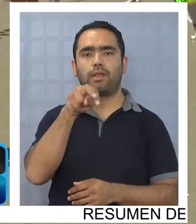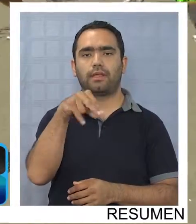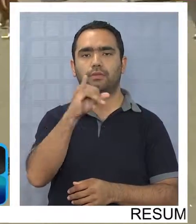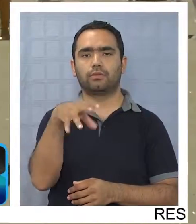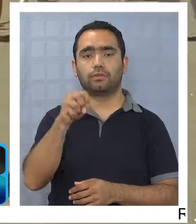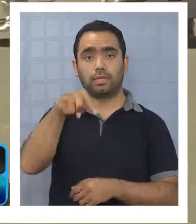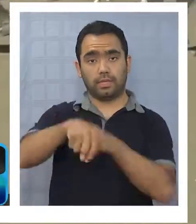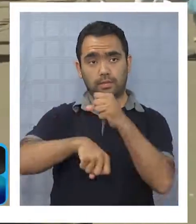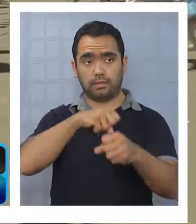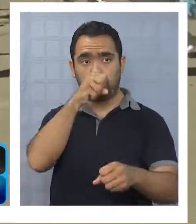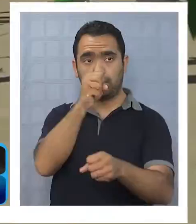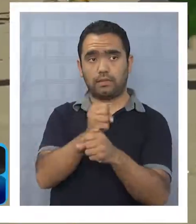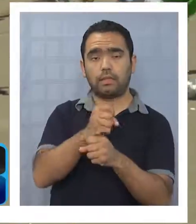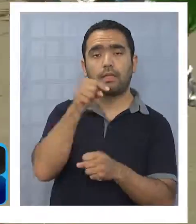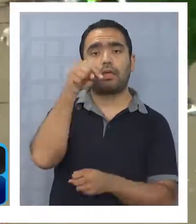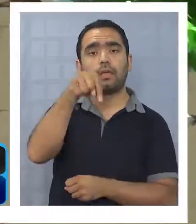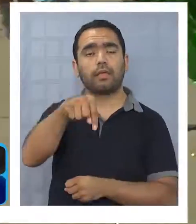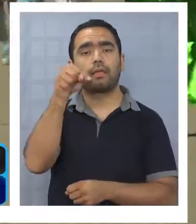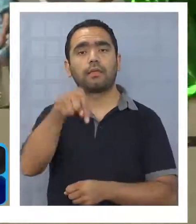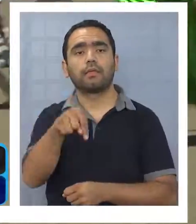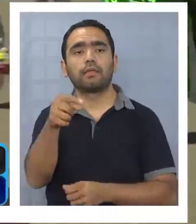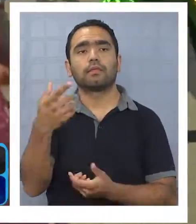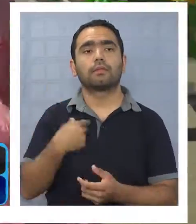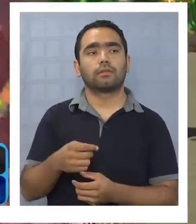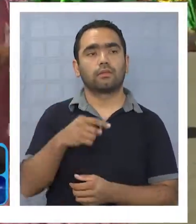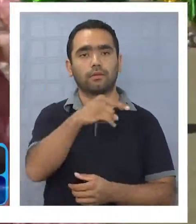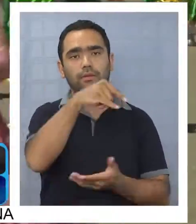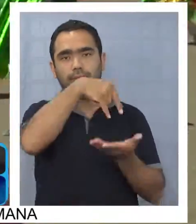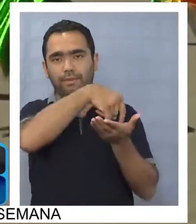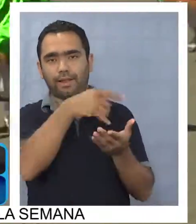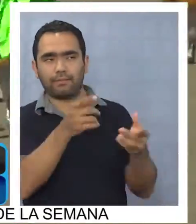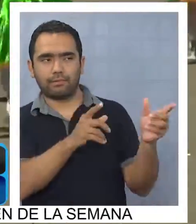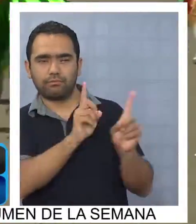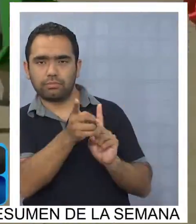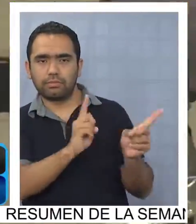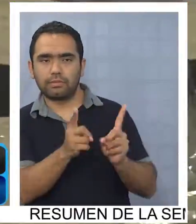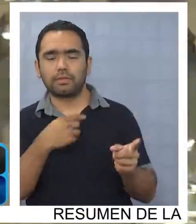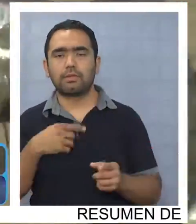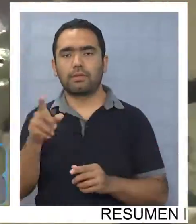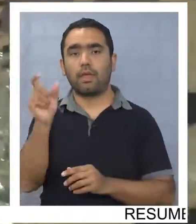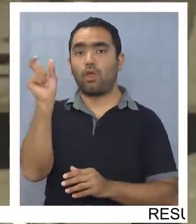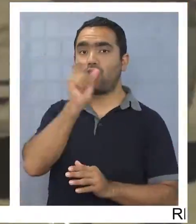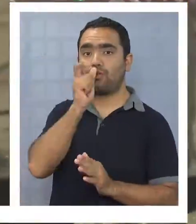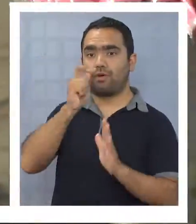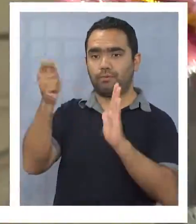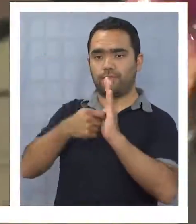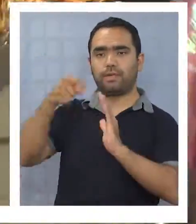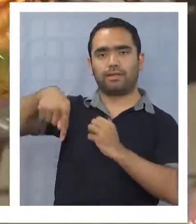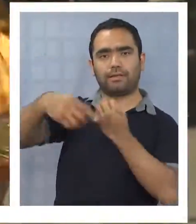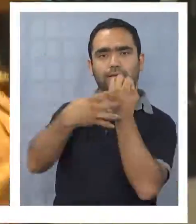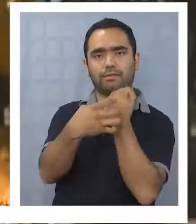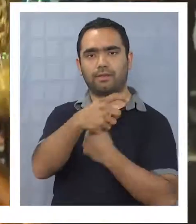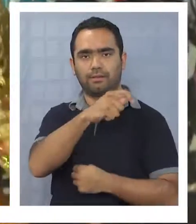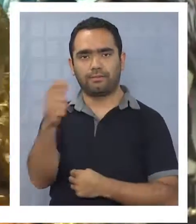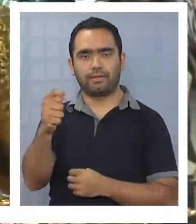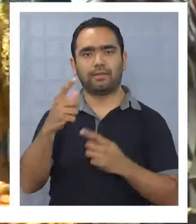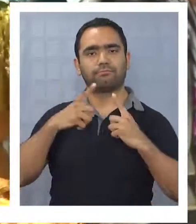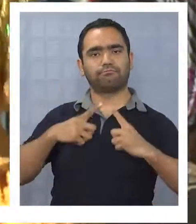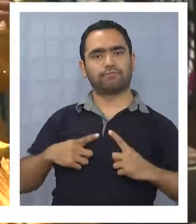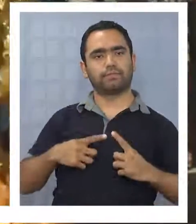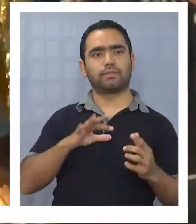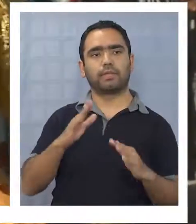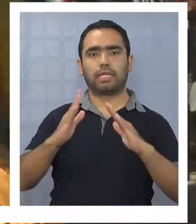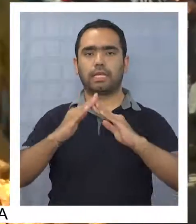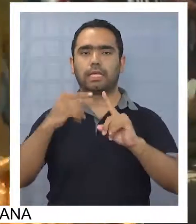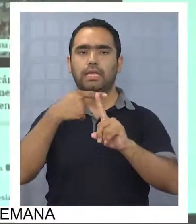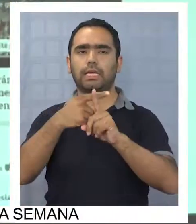este año, de no mediar algún inconveniente mayor en el Parlamento, tendrá el carácter de feriado en nuestra región. El lema elegido